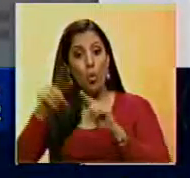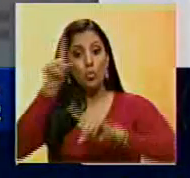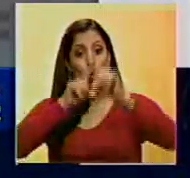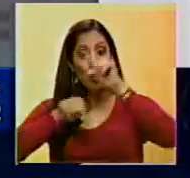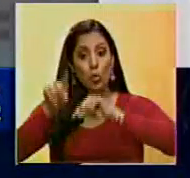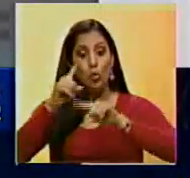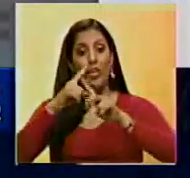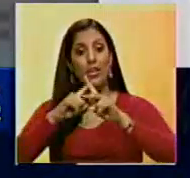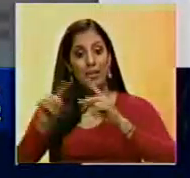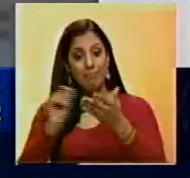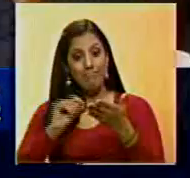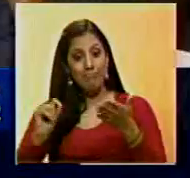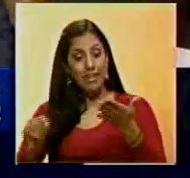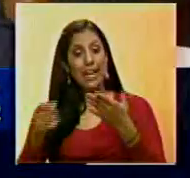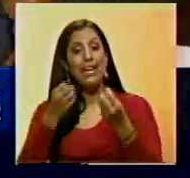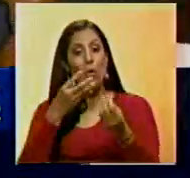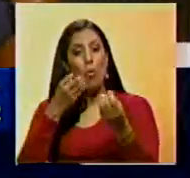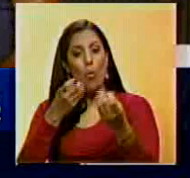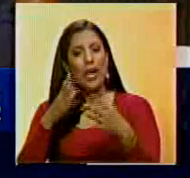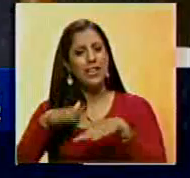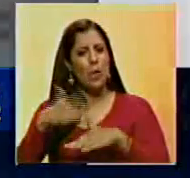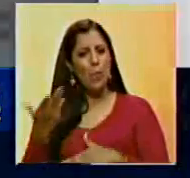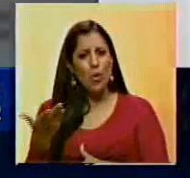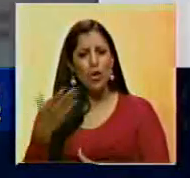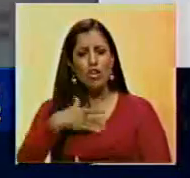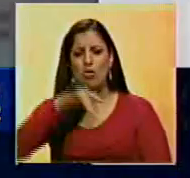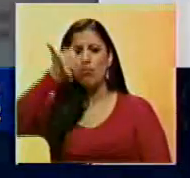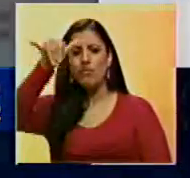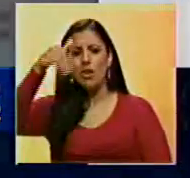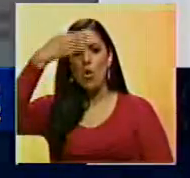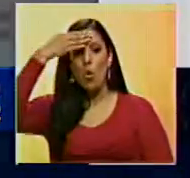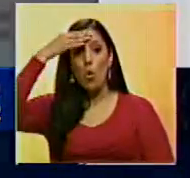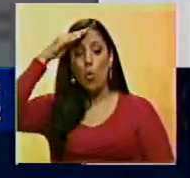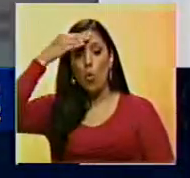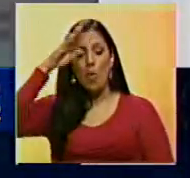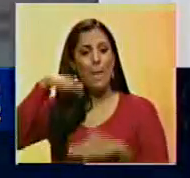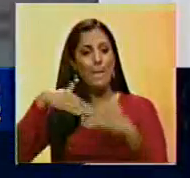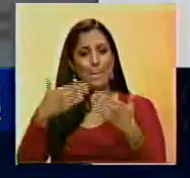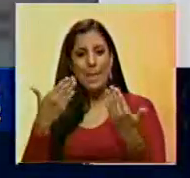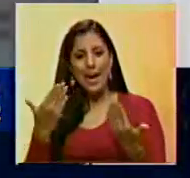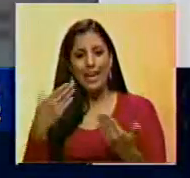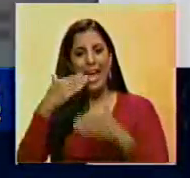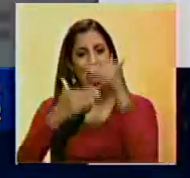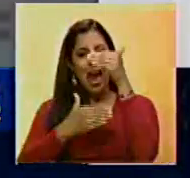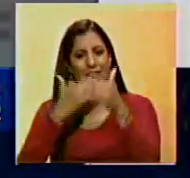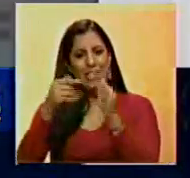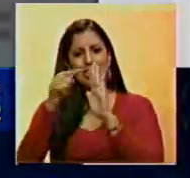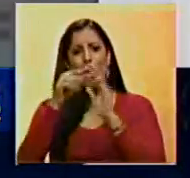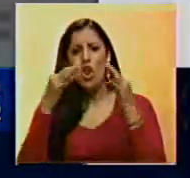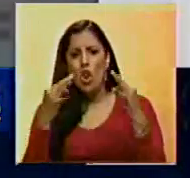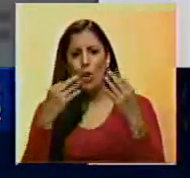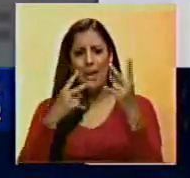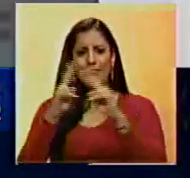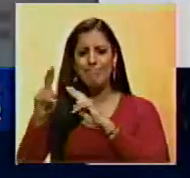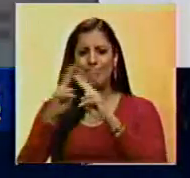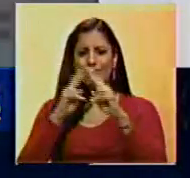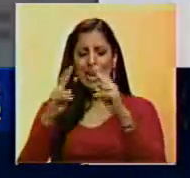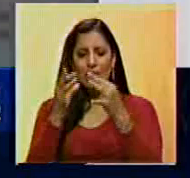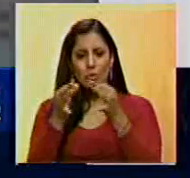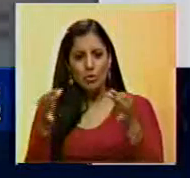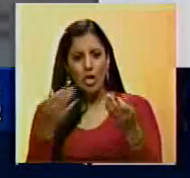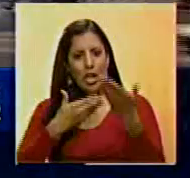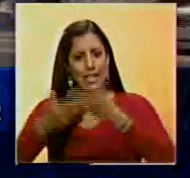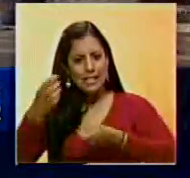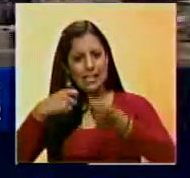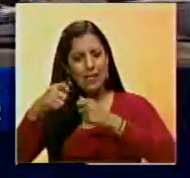un enlace a un documento en el que expone las razones sobre su viaje a la isla, entre las que figura seguir avanzando en la normalización de relaciones diplomáticas